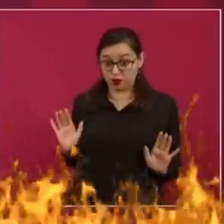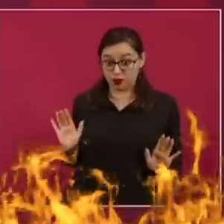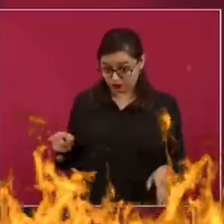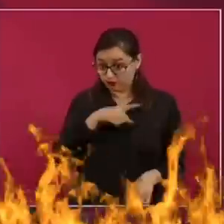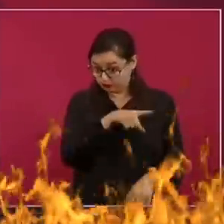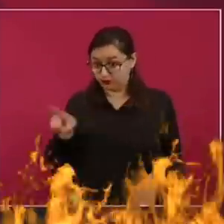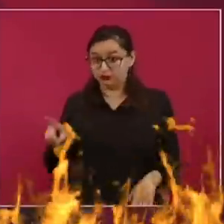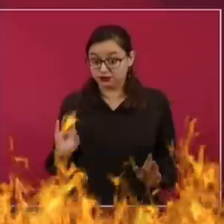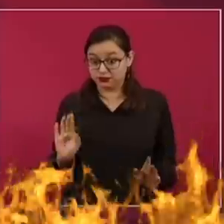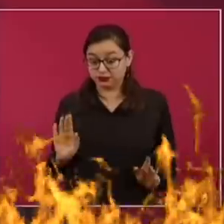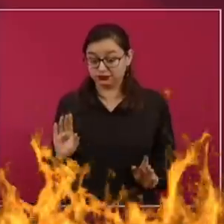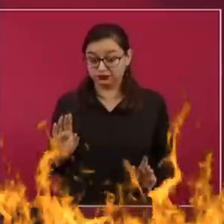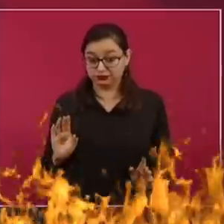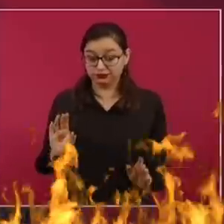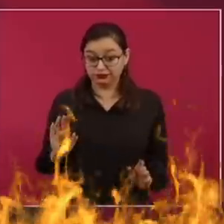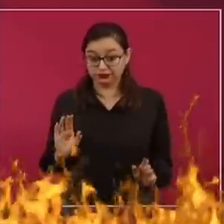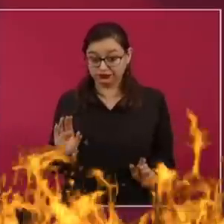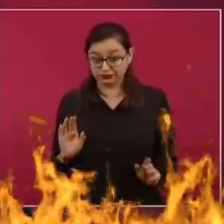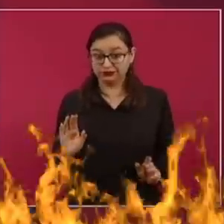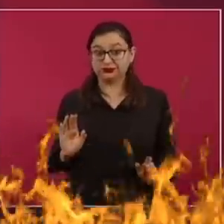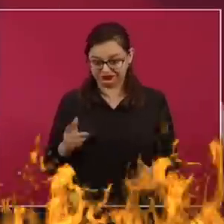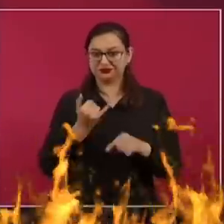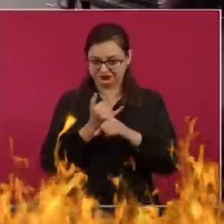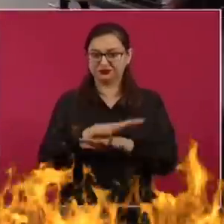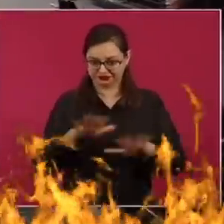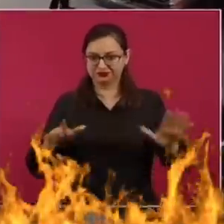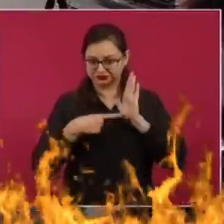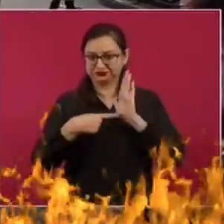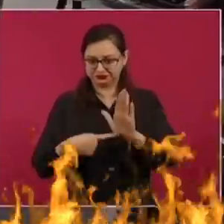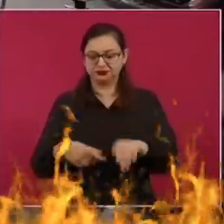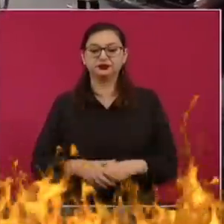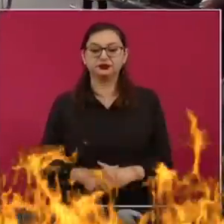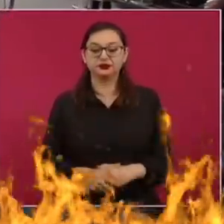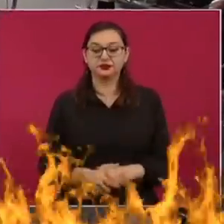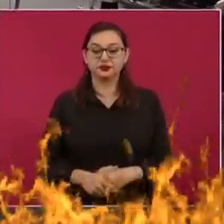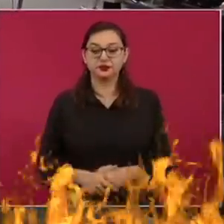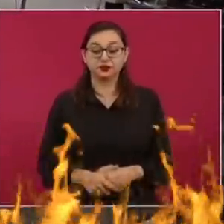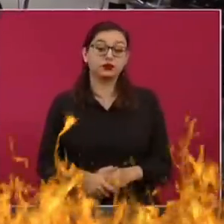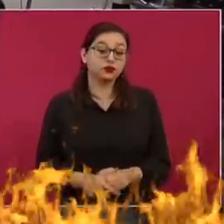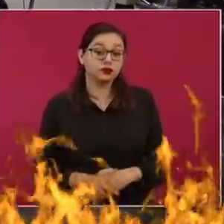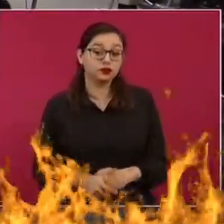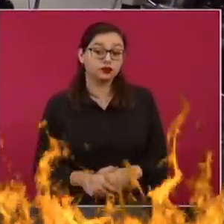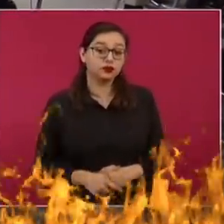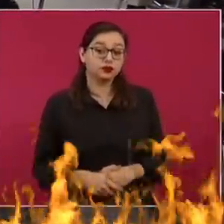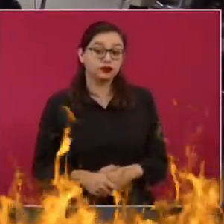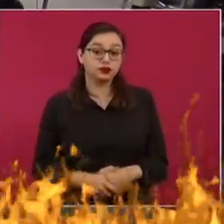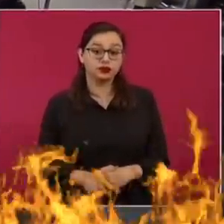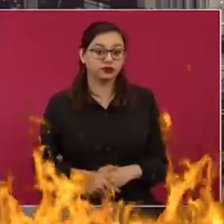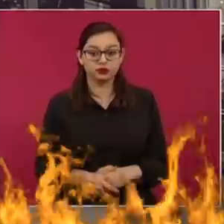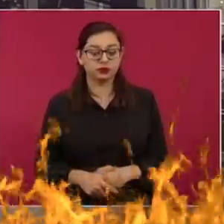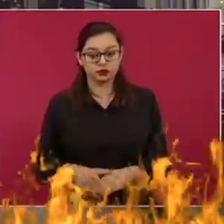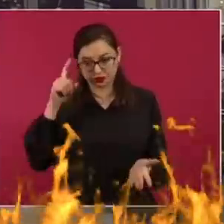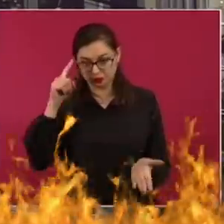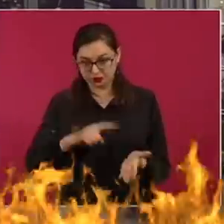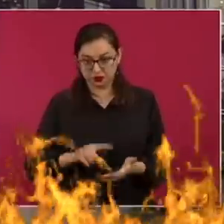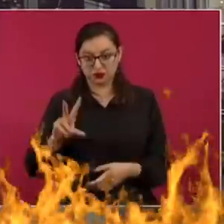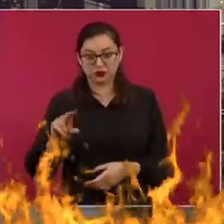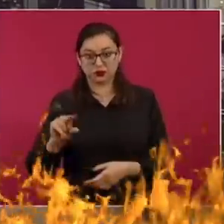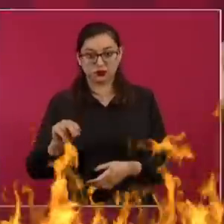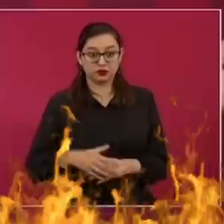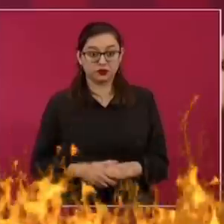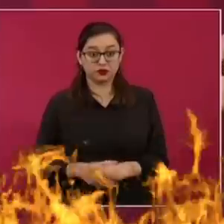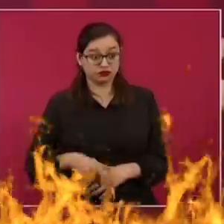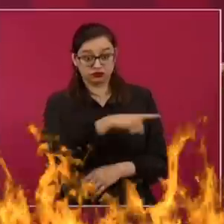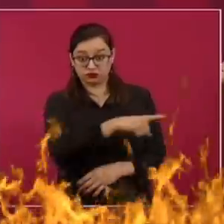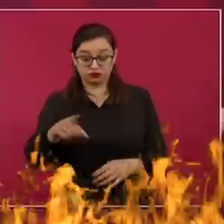O sea, pero vamos a dar a conocer la información. ¿Eh? Pues yo creo que no, porque como lo está